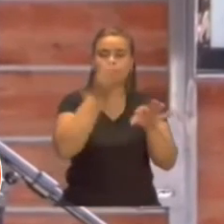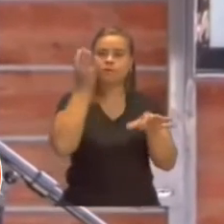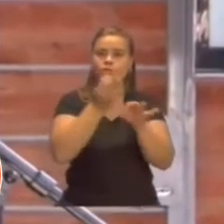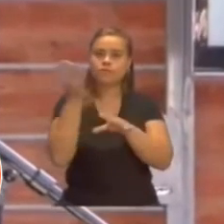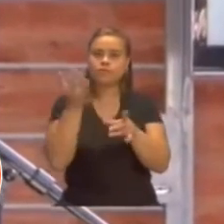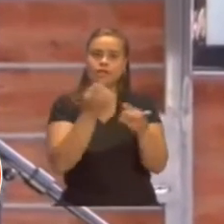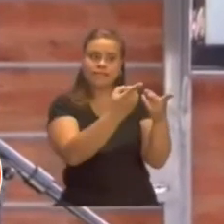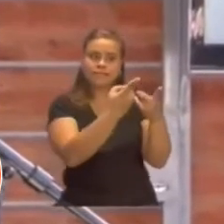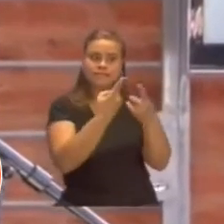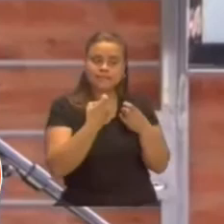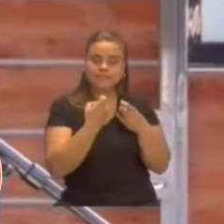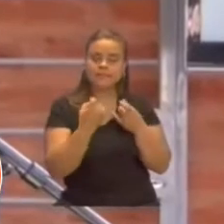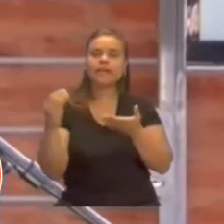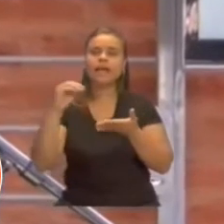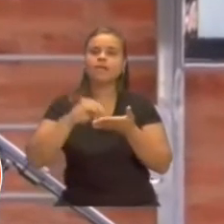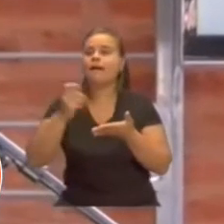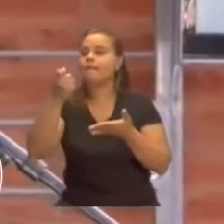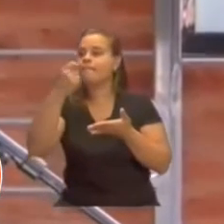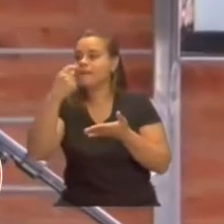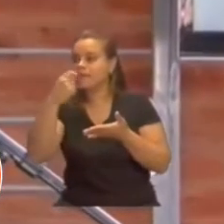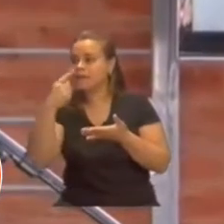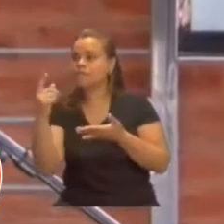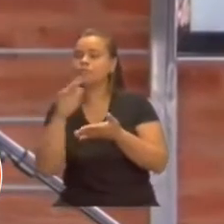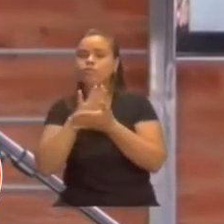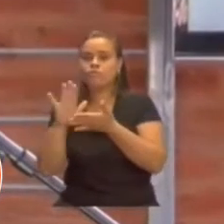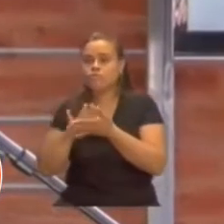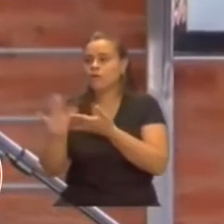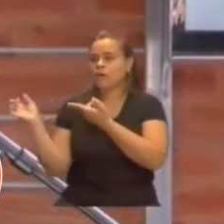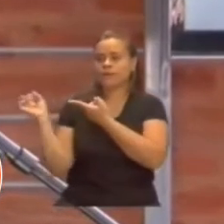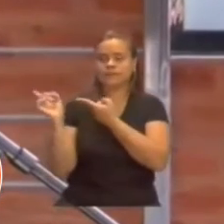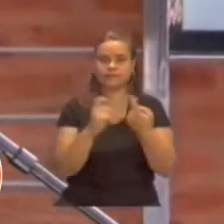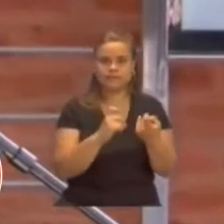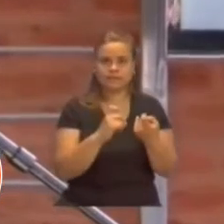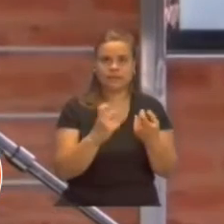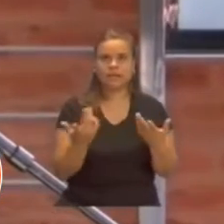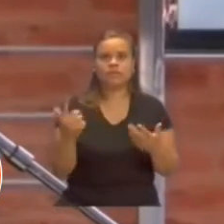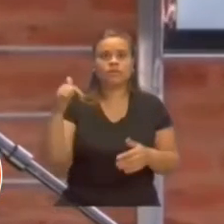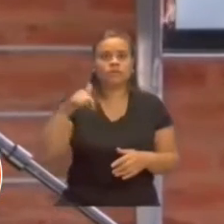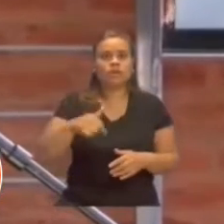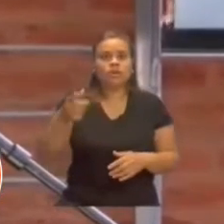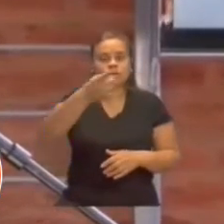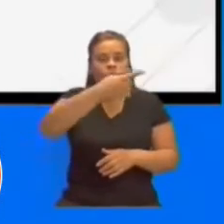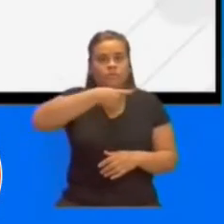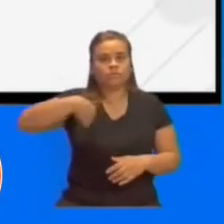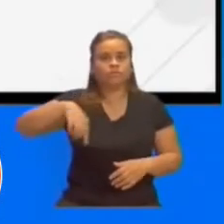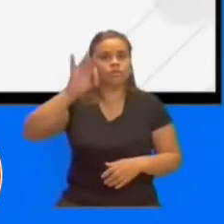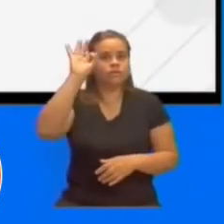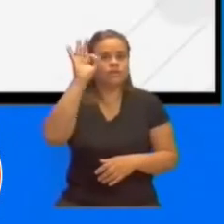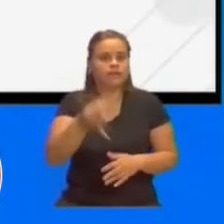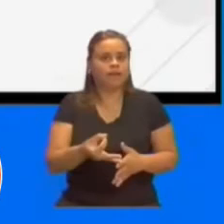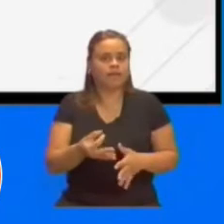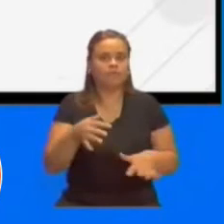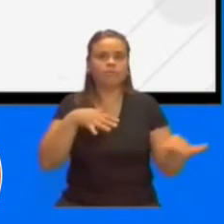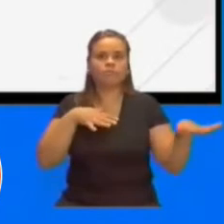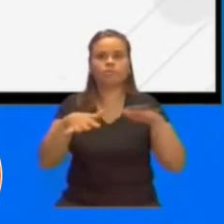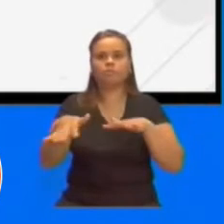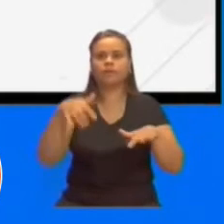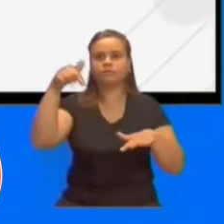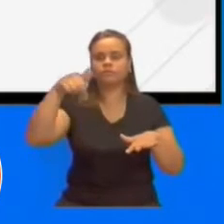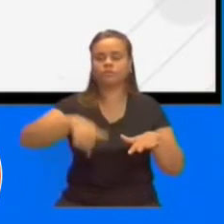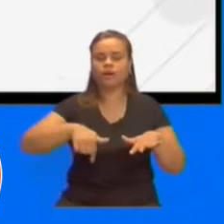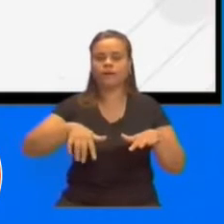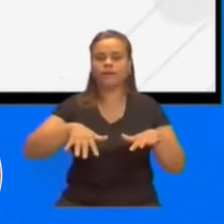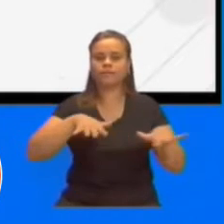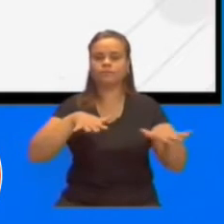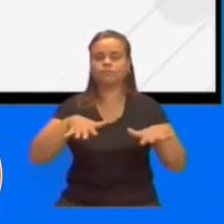de la salud de la población. Entonces eso genera, obviamente, un mecanismo de colapso en el